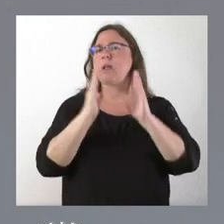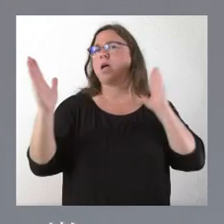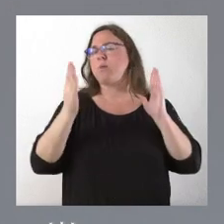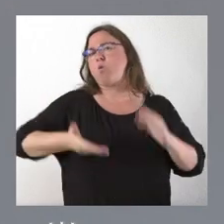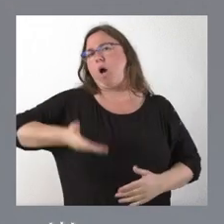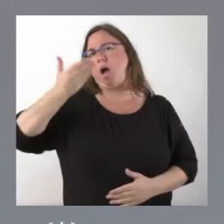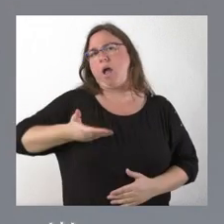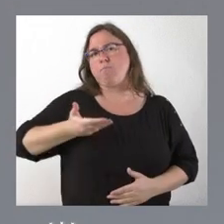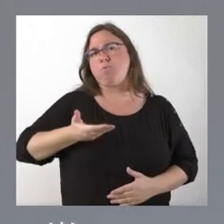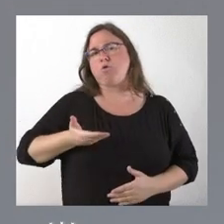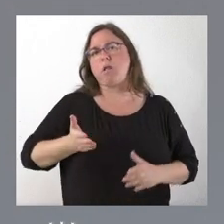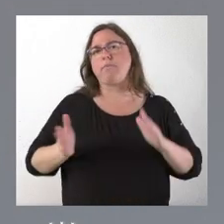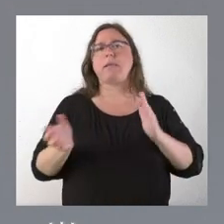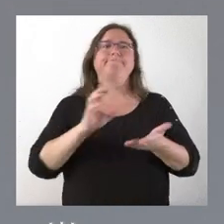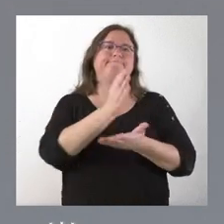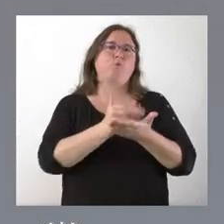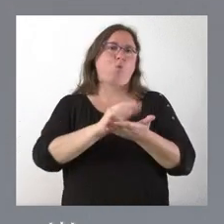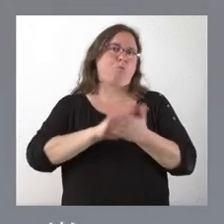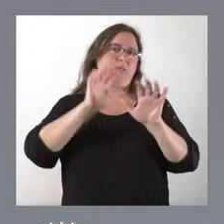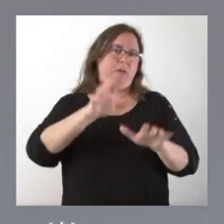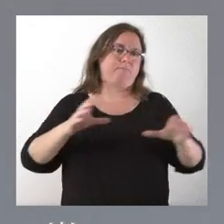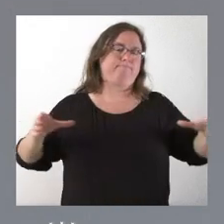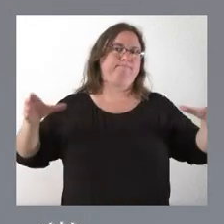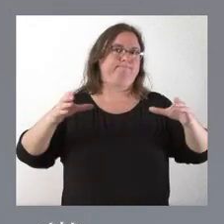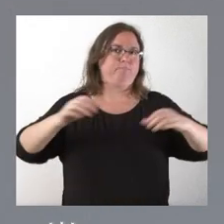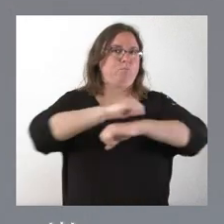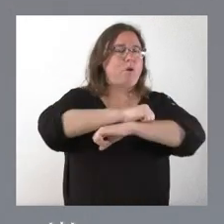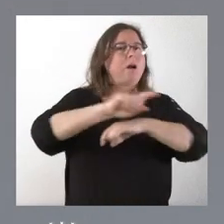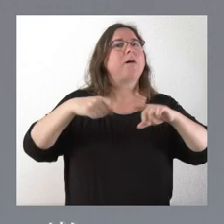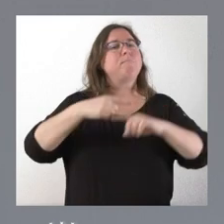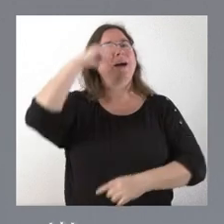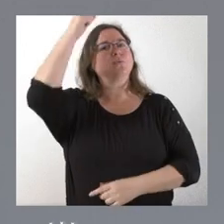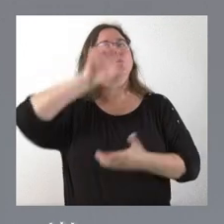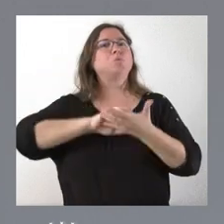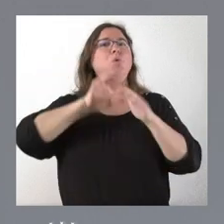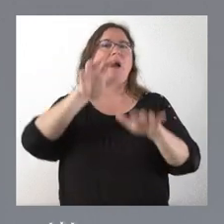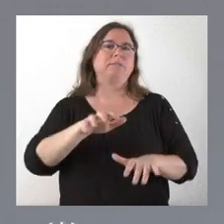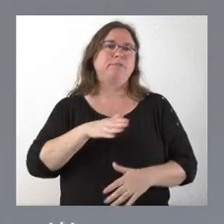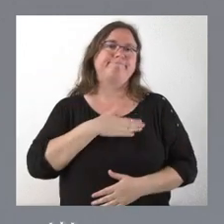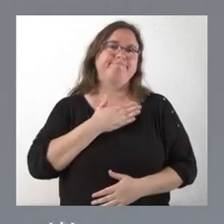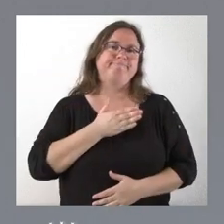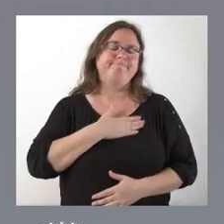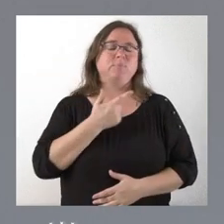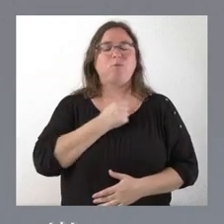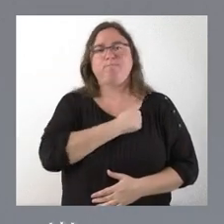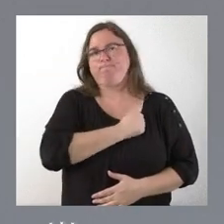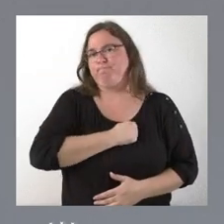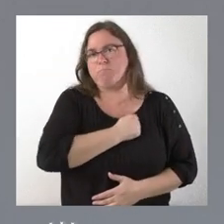para la comunidad y para la cultura de Castilla y León. A que expreso mi pesar